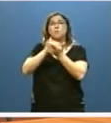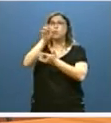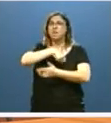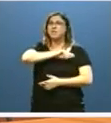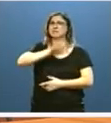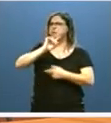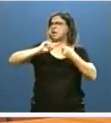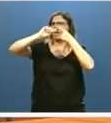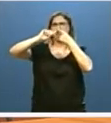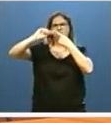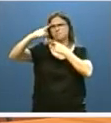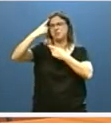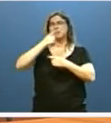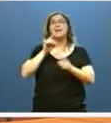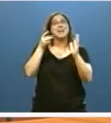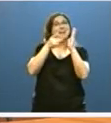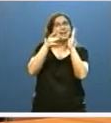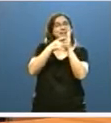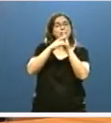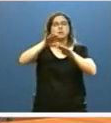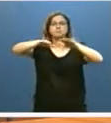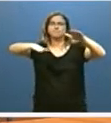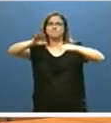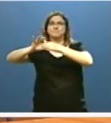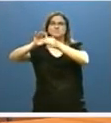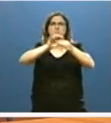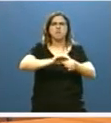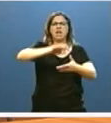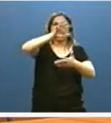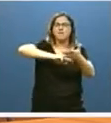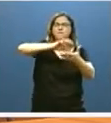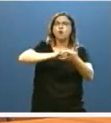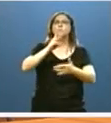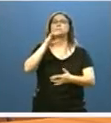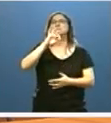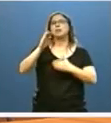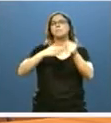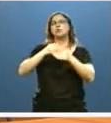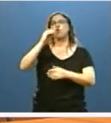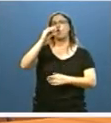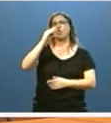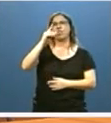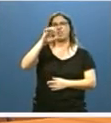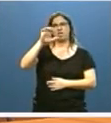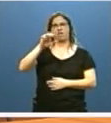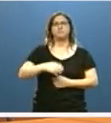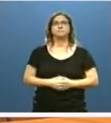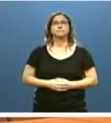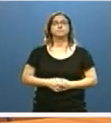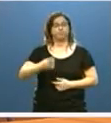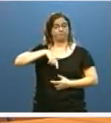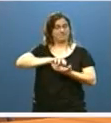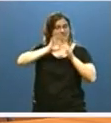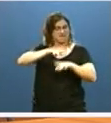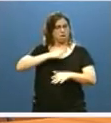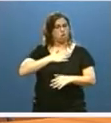tanto en calidad educativa como en equidad en los sucesivos informes PISA de la OCDE. La nuestra es